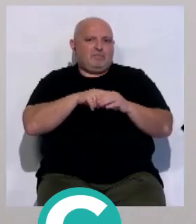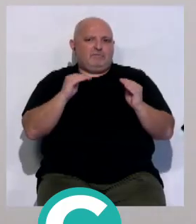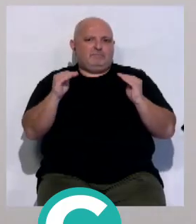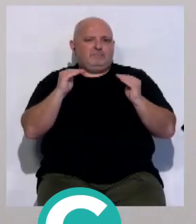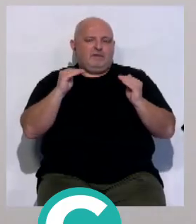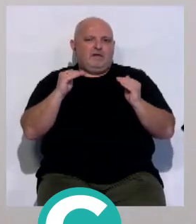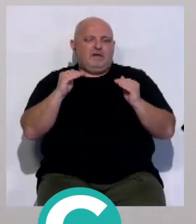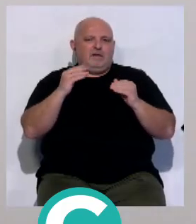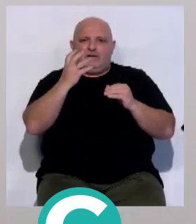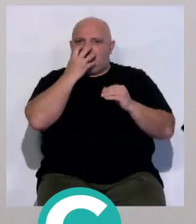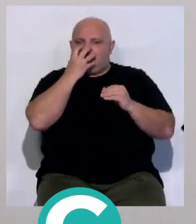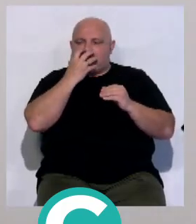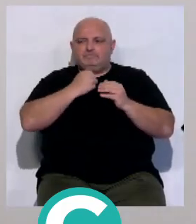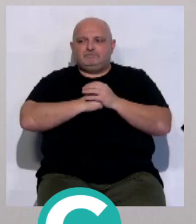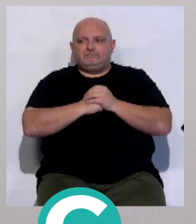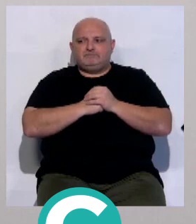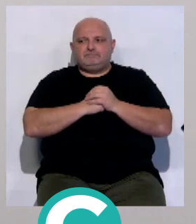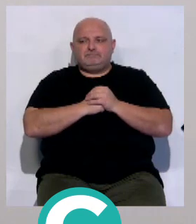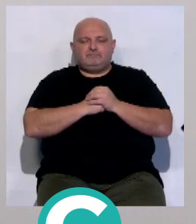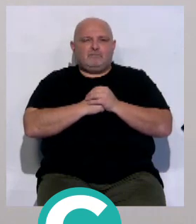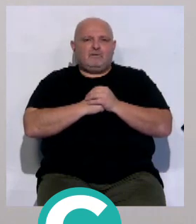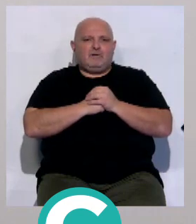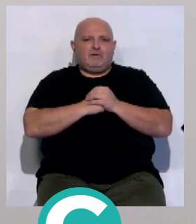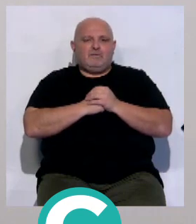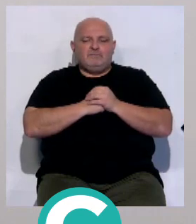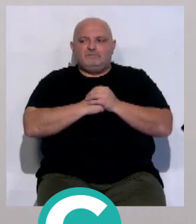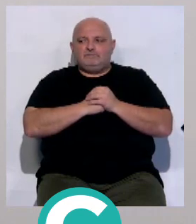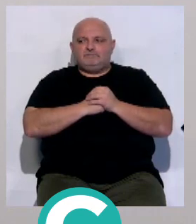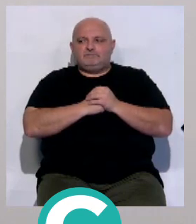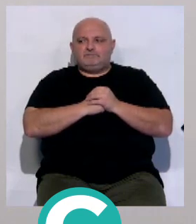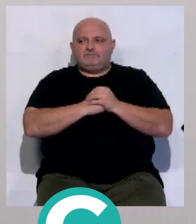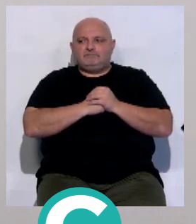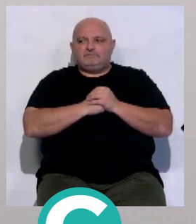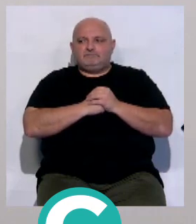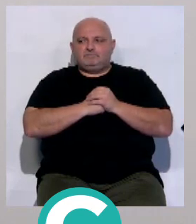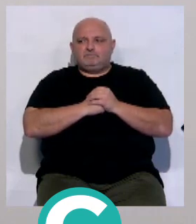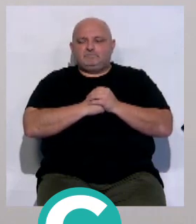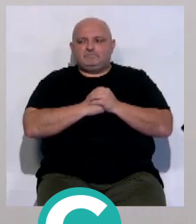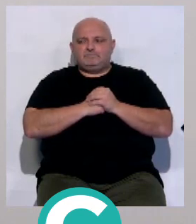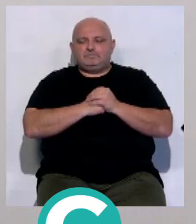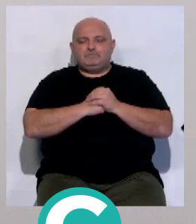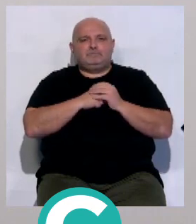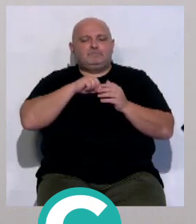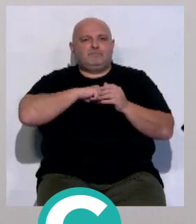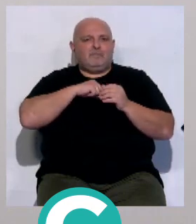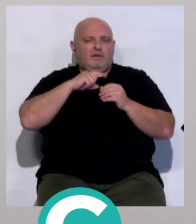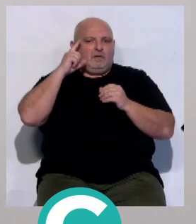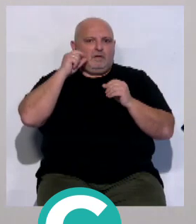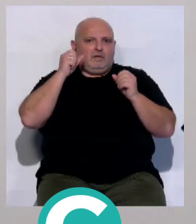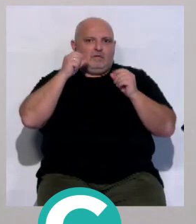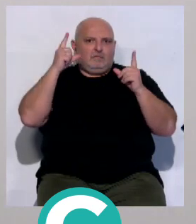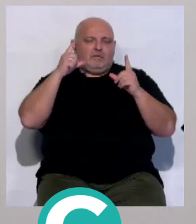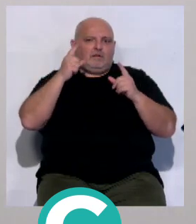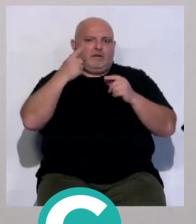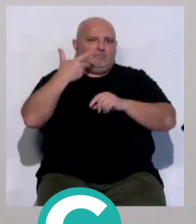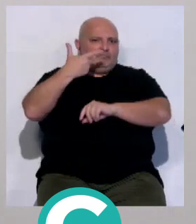conectados al respirador o que están intubados, están inconscientes, los tenemos con